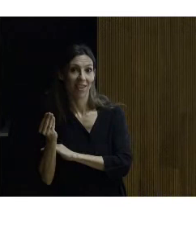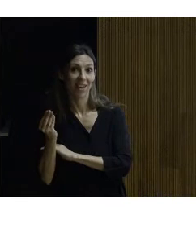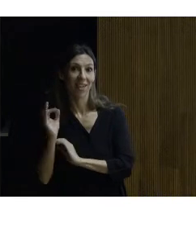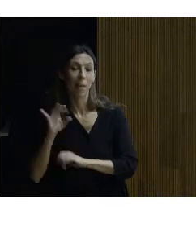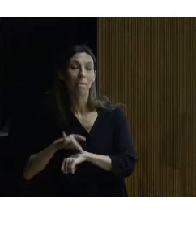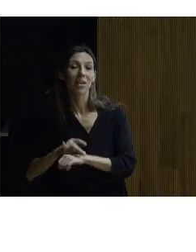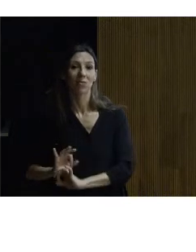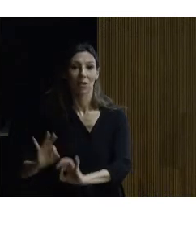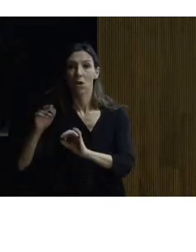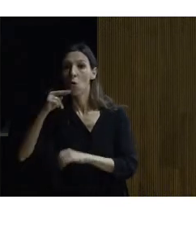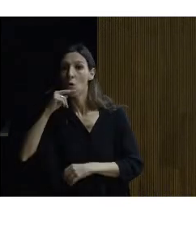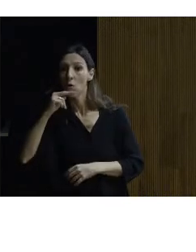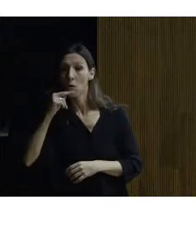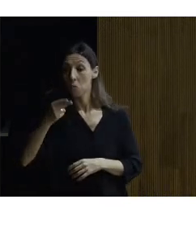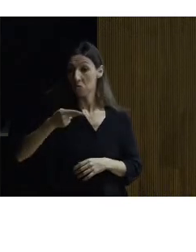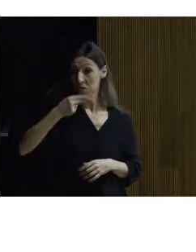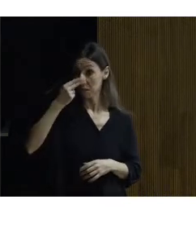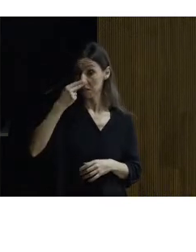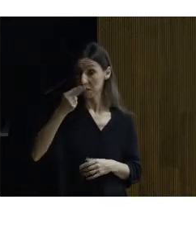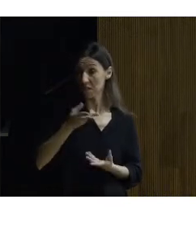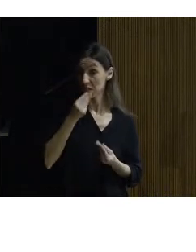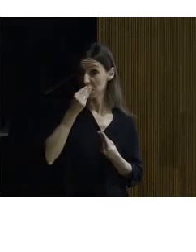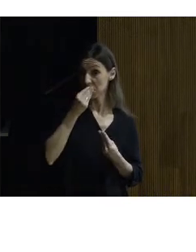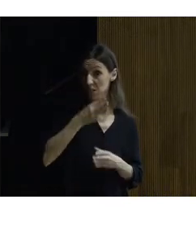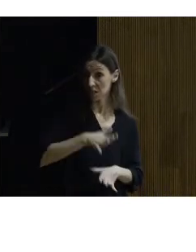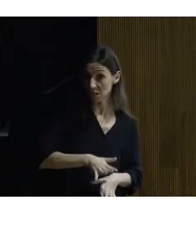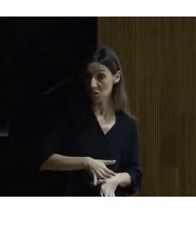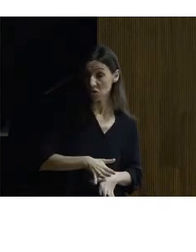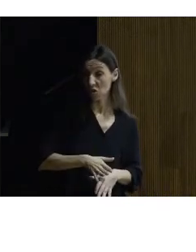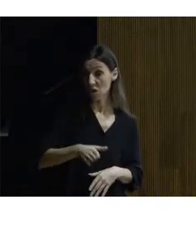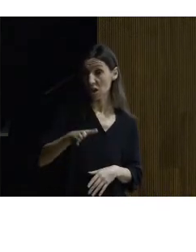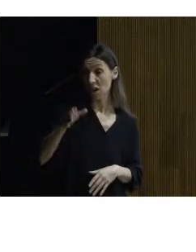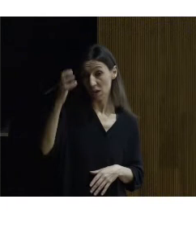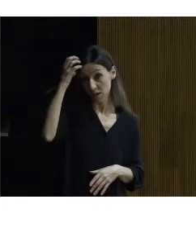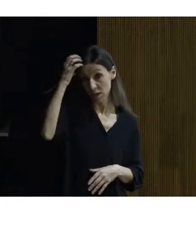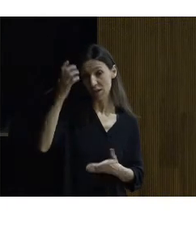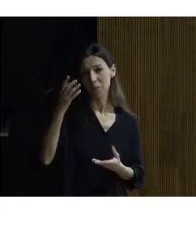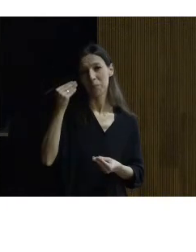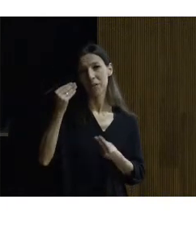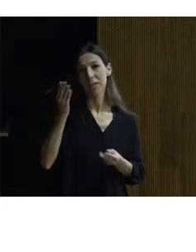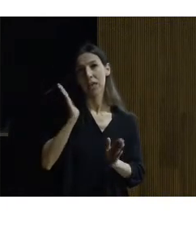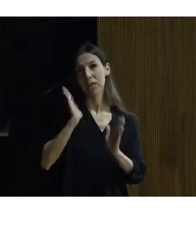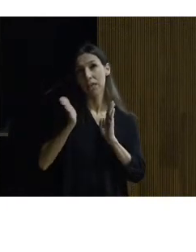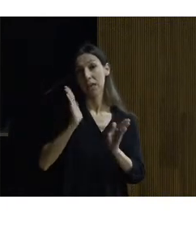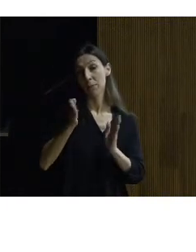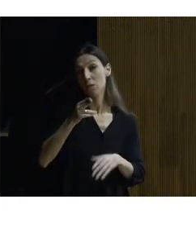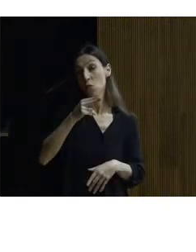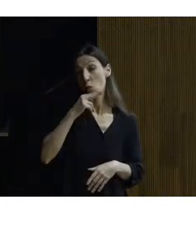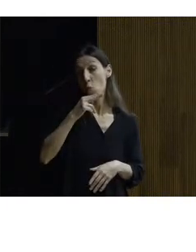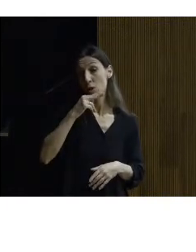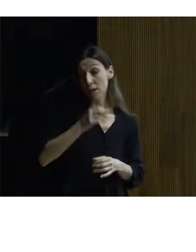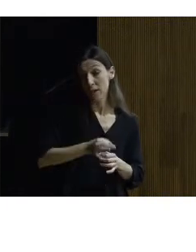figura de Carlos V que pensó que tal vez el autotratamiento en la uretra podía haberle generado